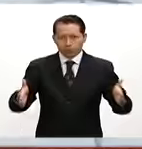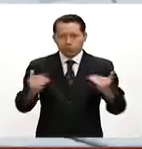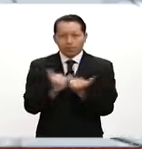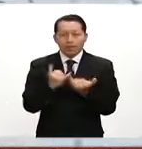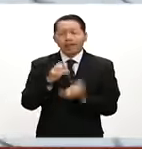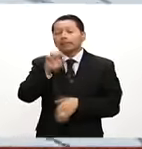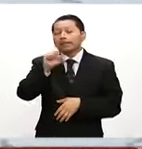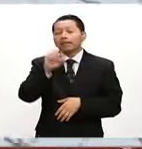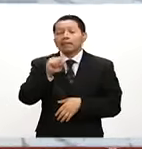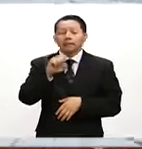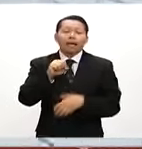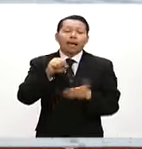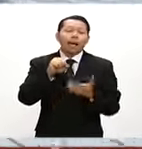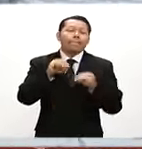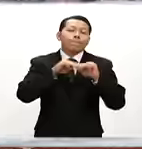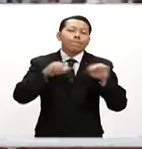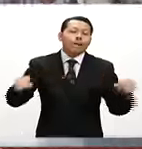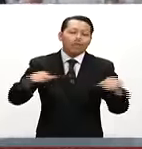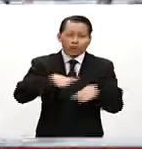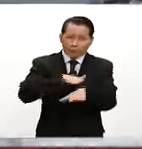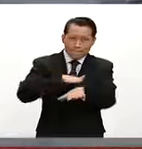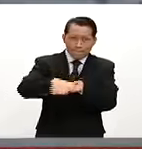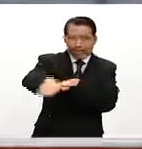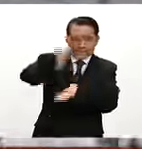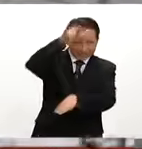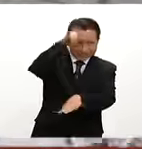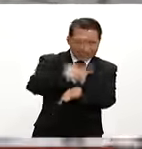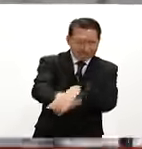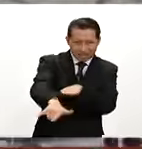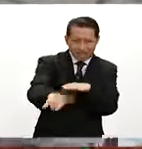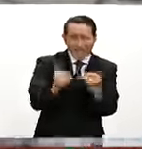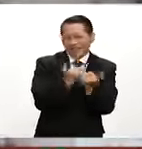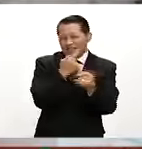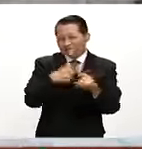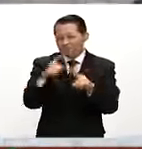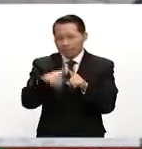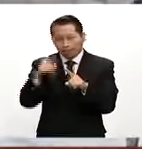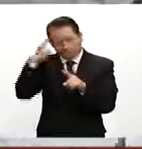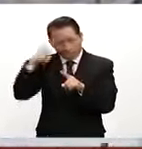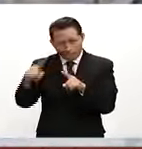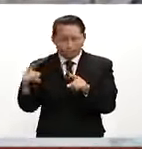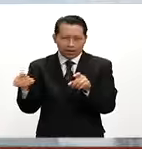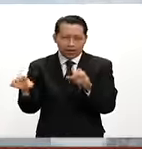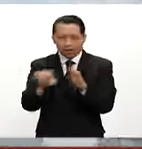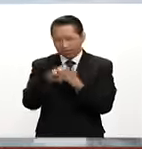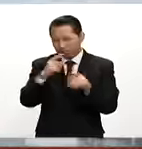60 metros de pista, calles de rodaje y sistemas de precarga.